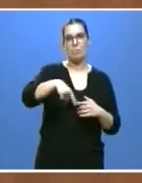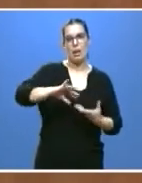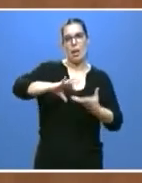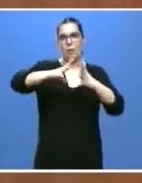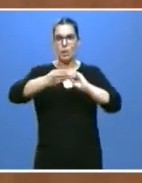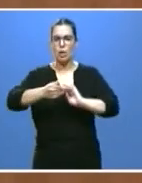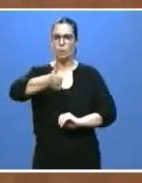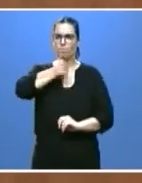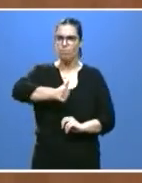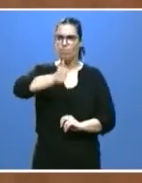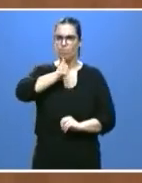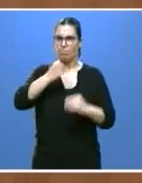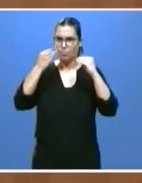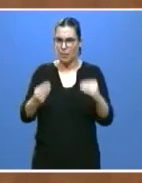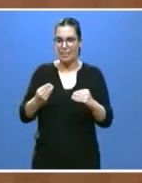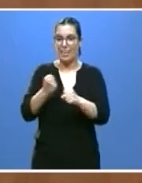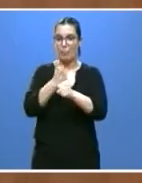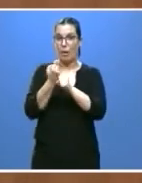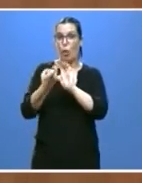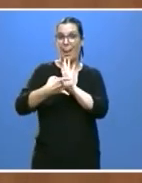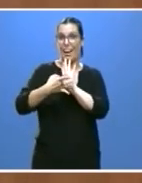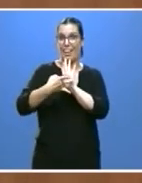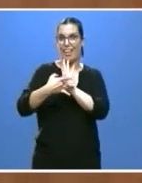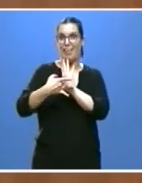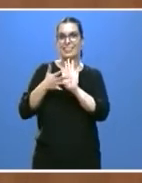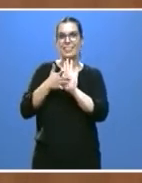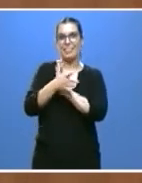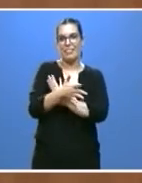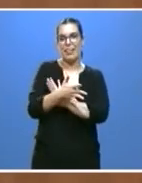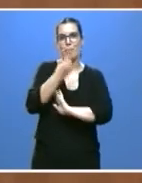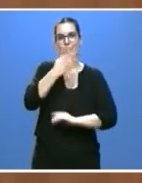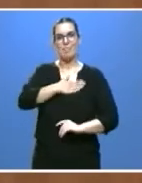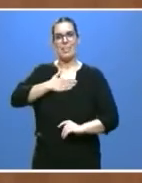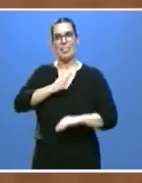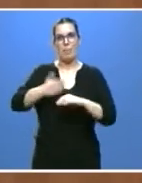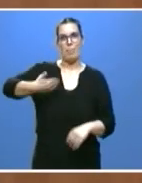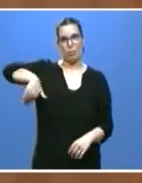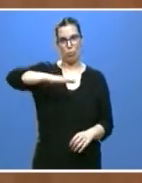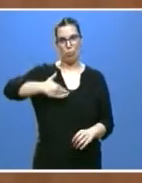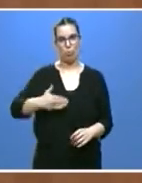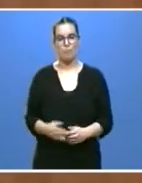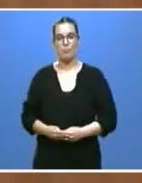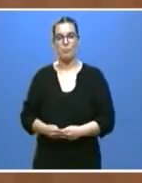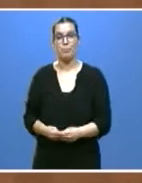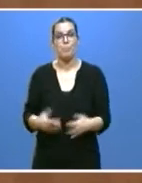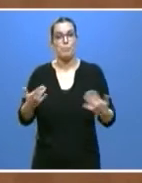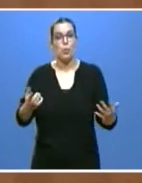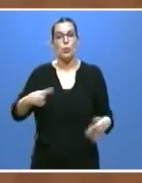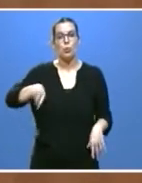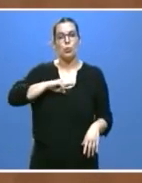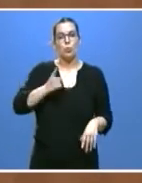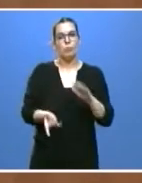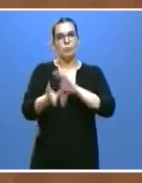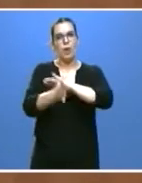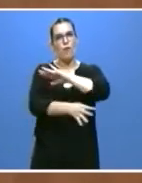resiliencia, empleo de calidad y es garante del bienestar colectivo. Para ello, definiremos un fondo